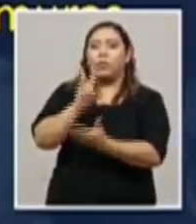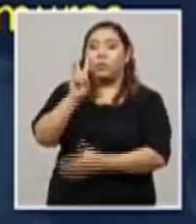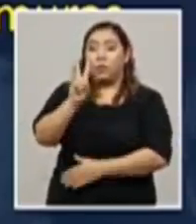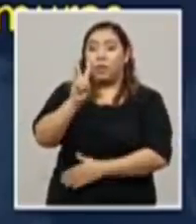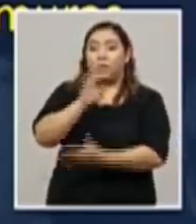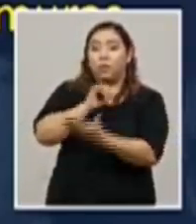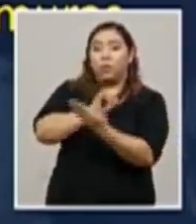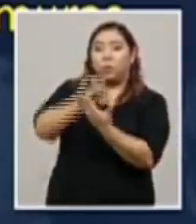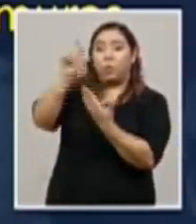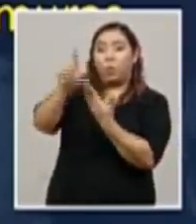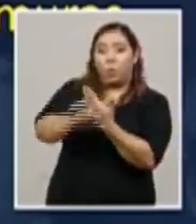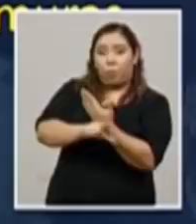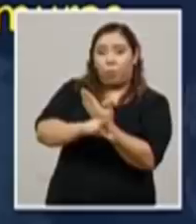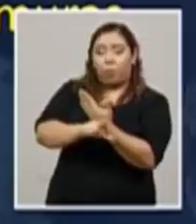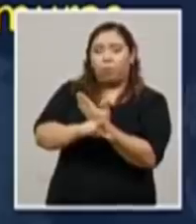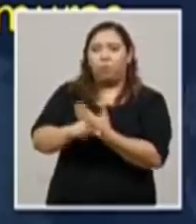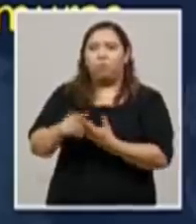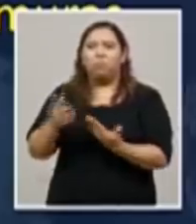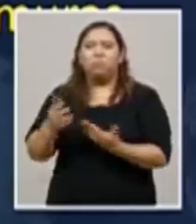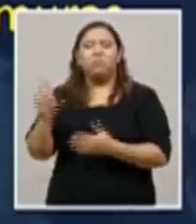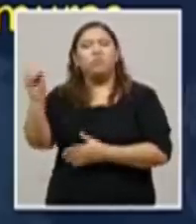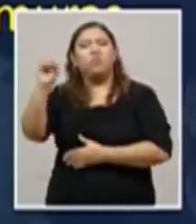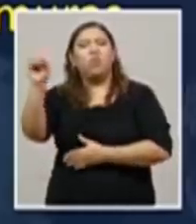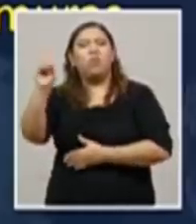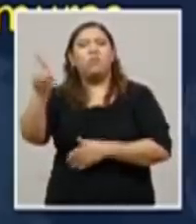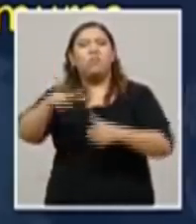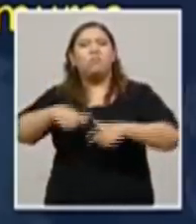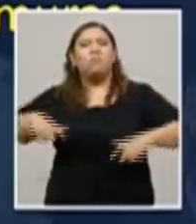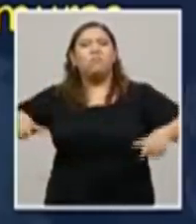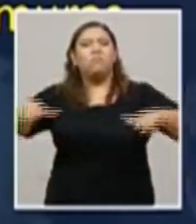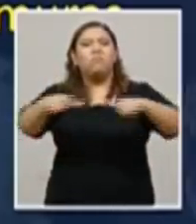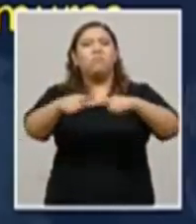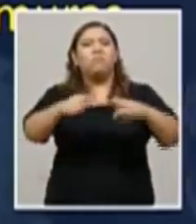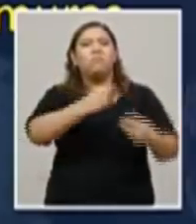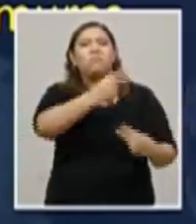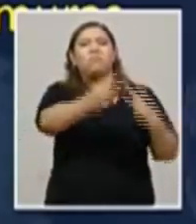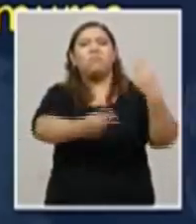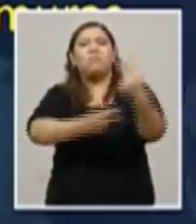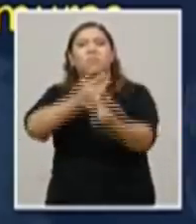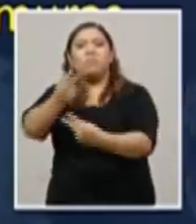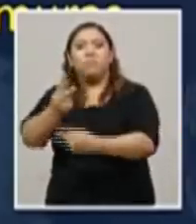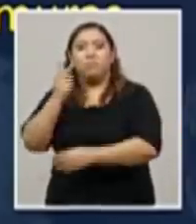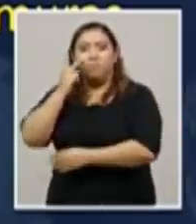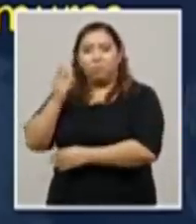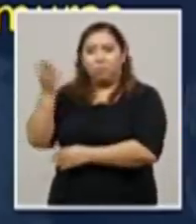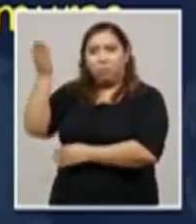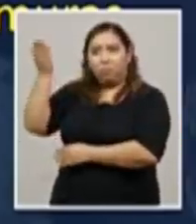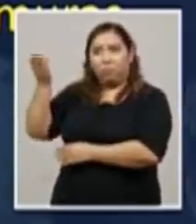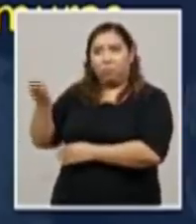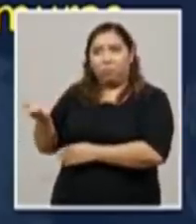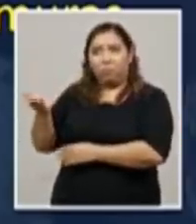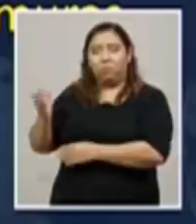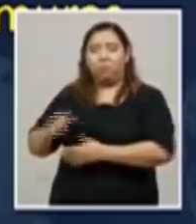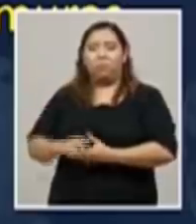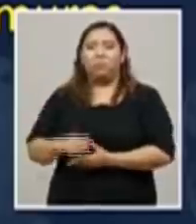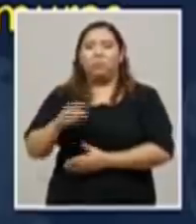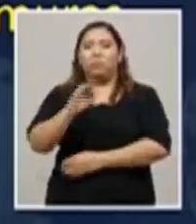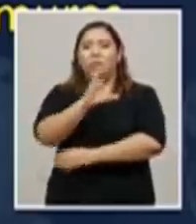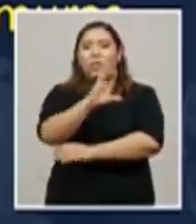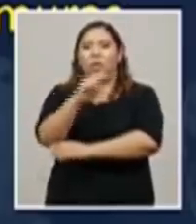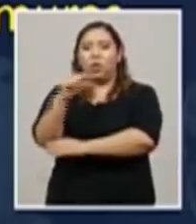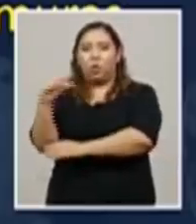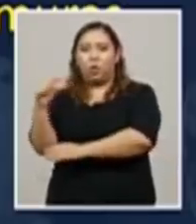las brigadas contra el COVID-19 visitarán en el Distrito Central las siguientes colonias. Colonia Cerro Grande,